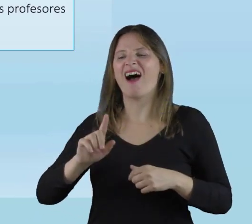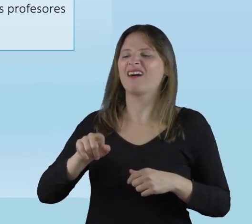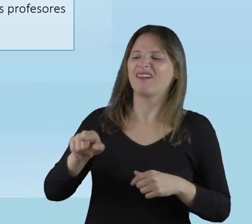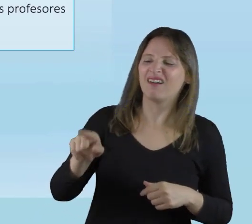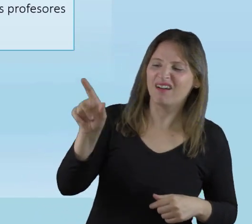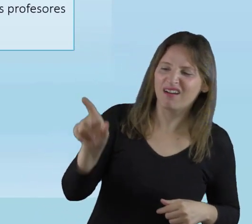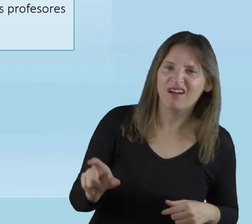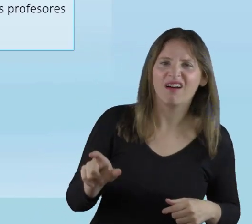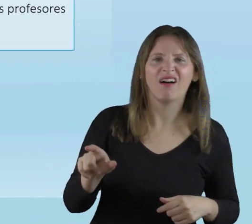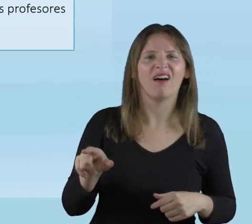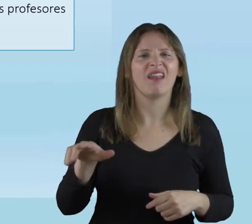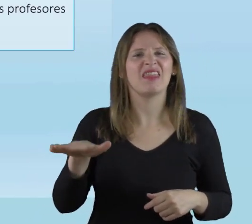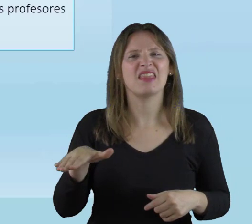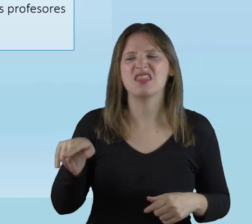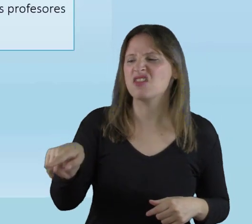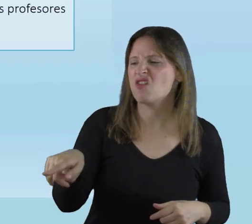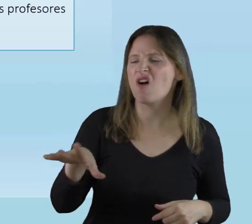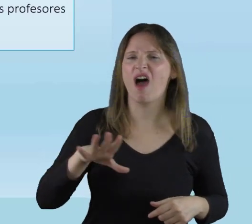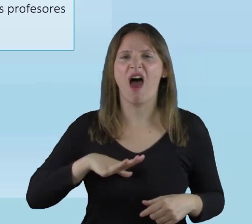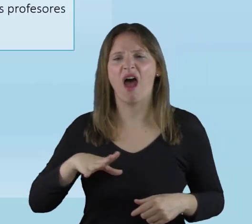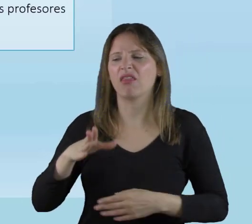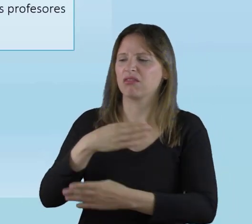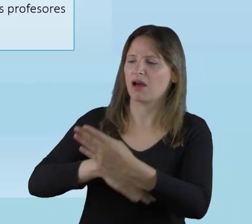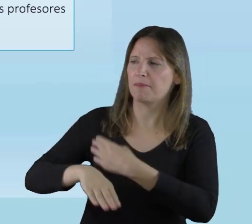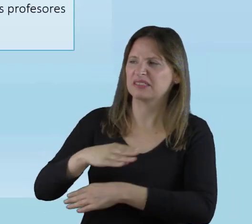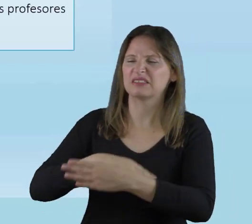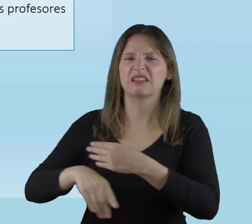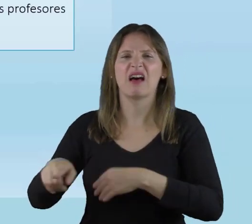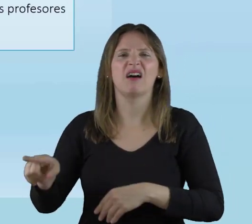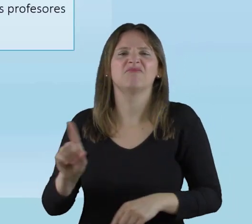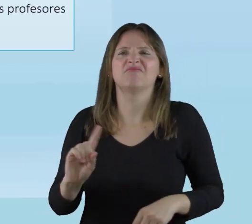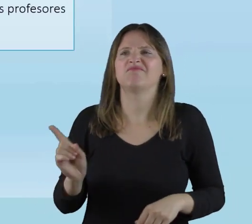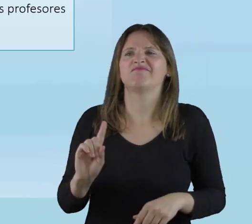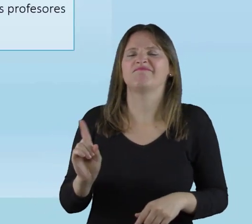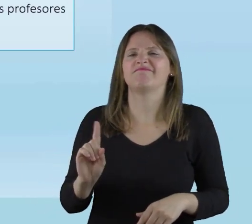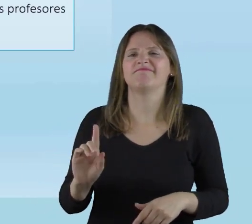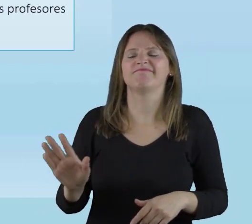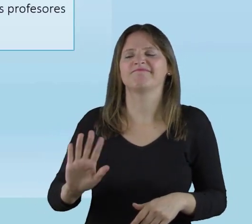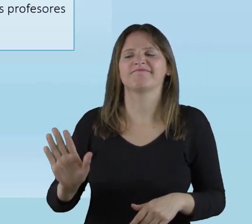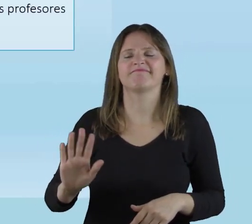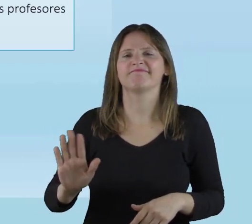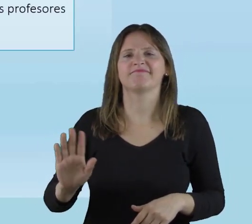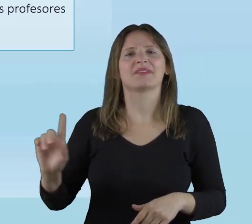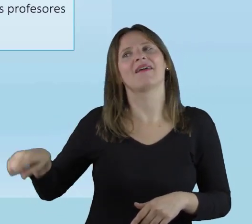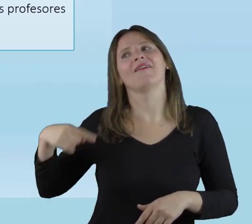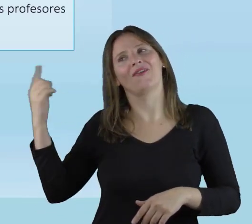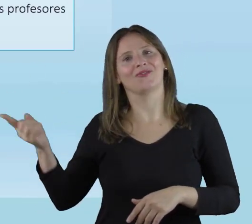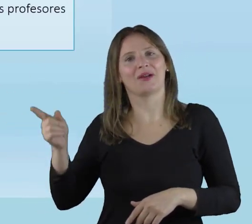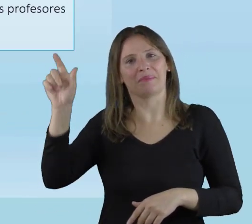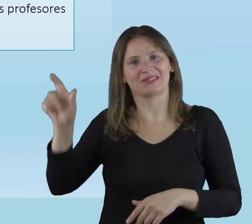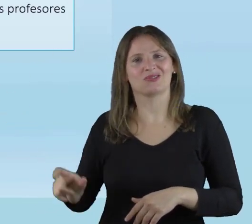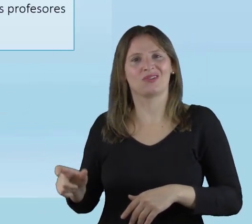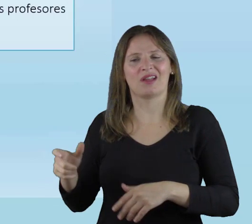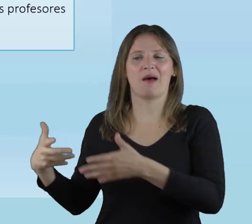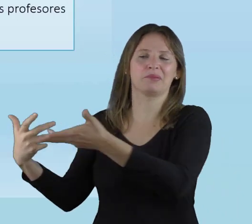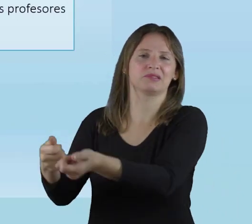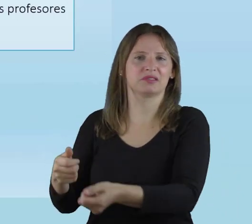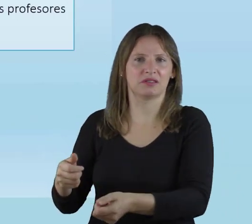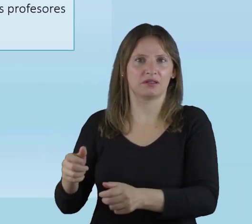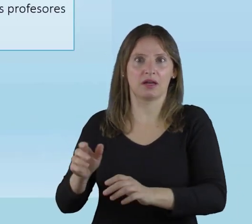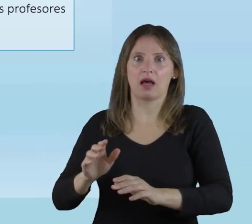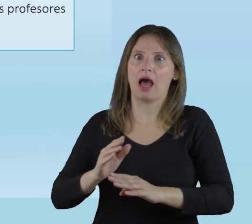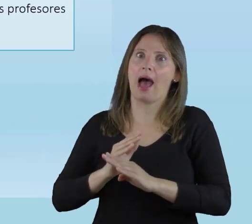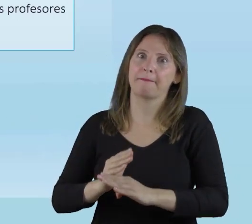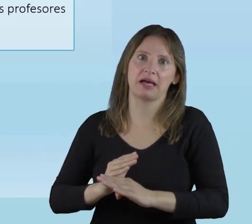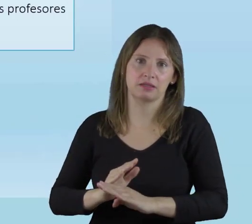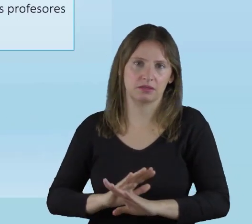propios. No decir, ah, no, ese niño que tiene tal discapacidad, no, lo viene a